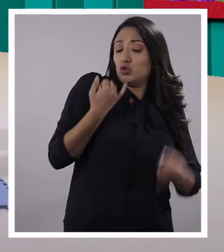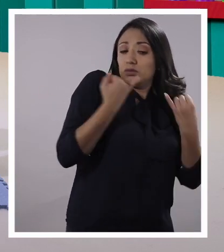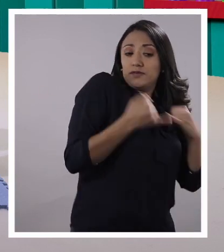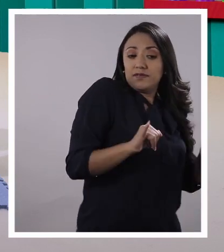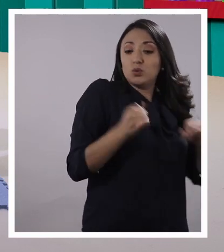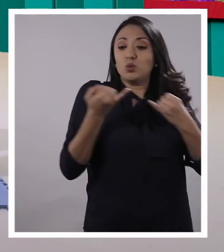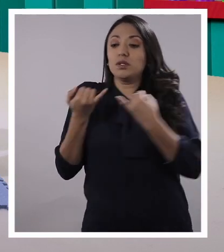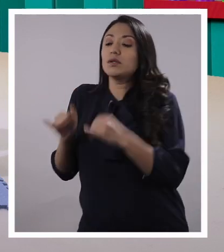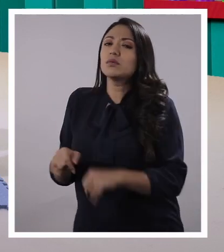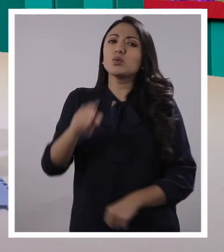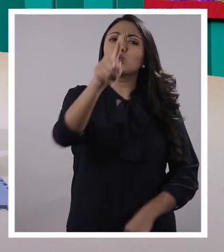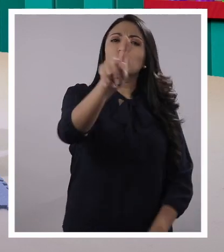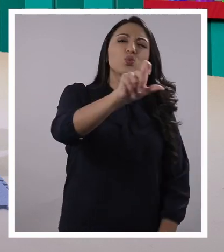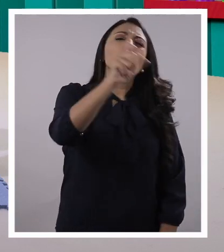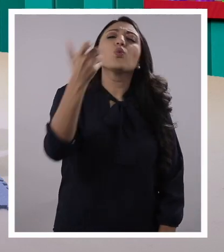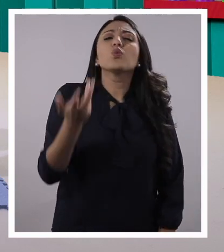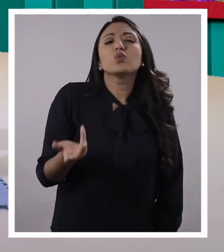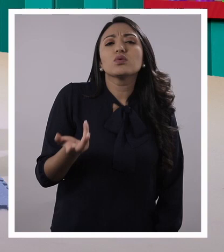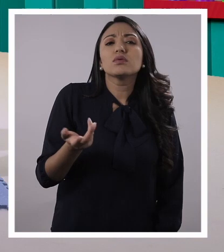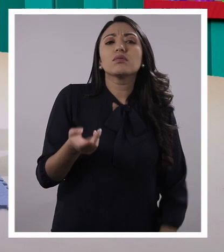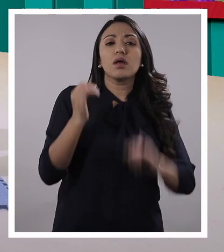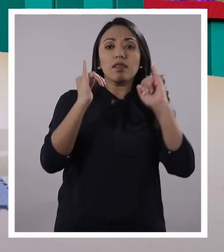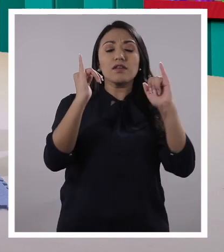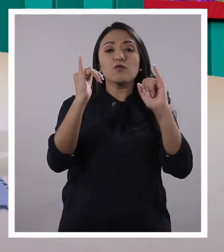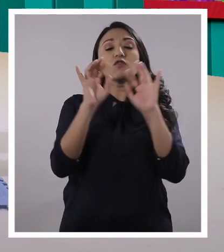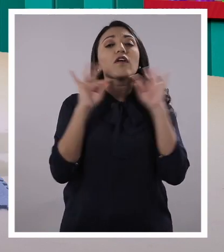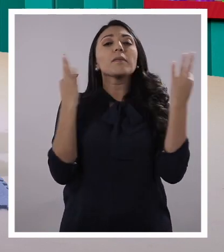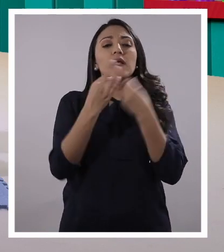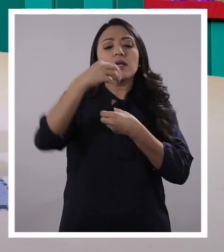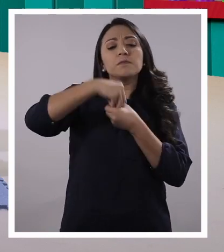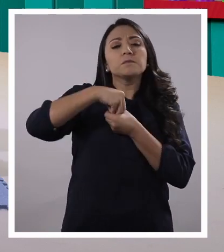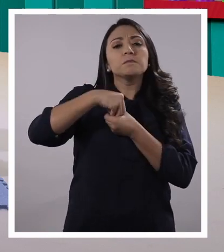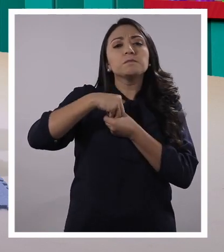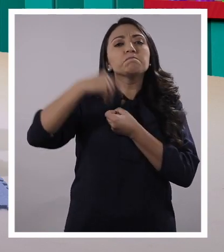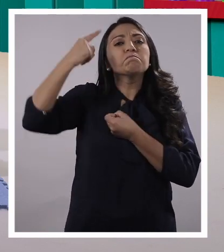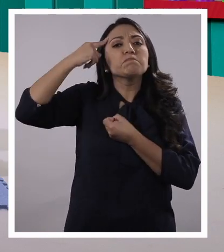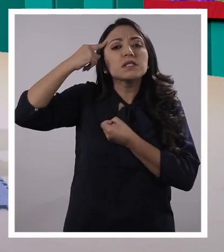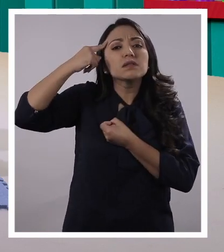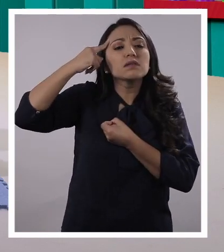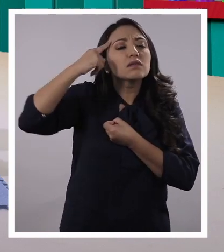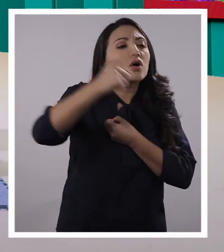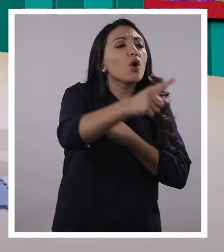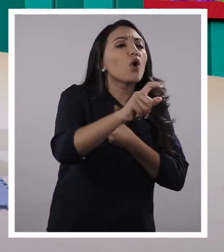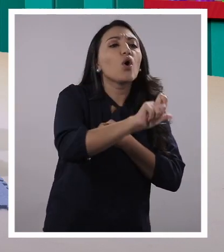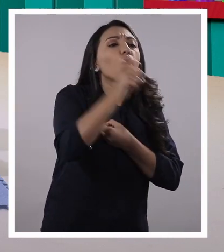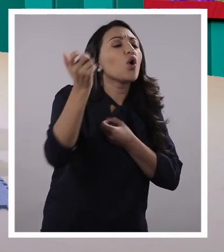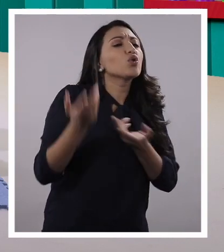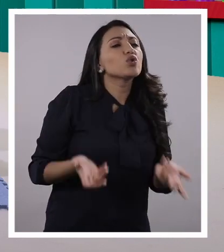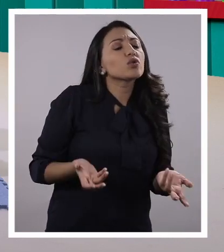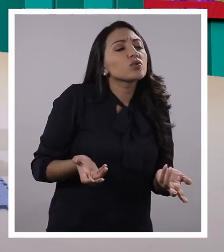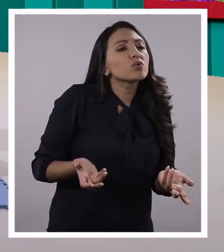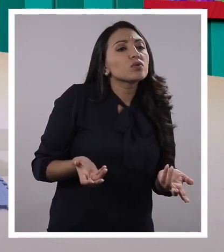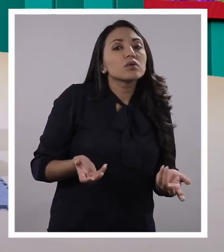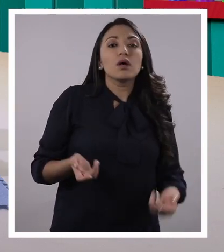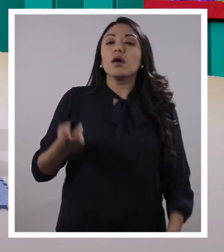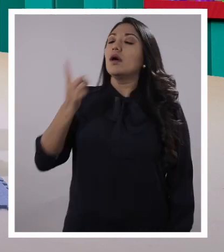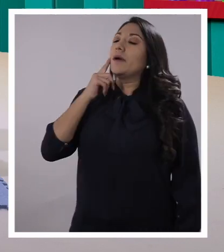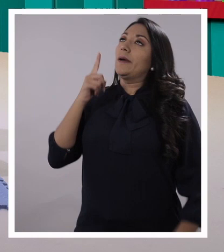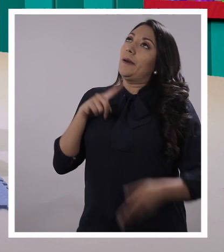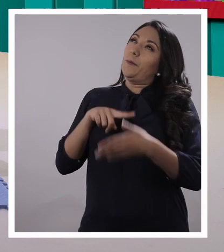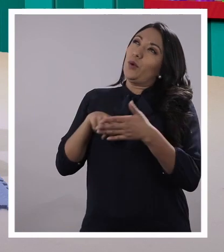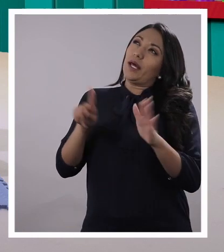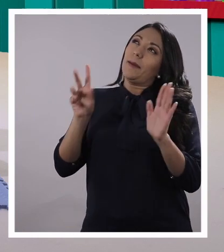diferentes. ¿Qué momentos en familia disfrutan? A ver, pensemos. Pancho, ¿un momento que disfrutas en familia? Por ejemplo,